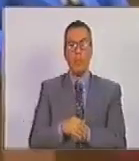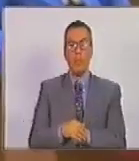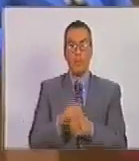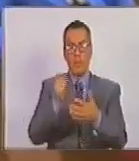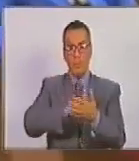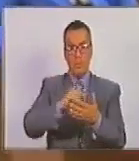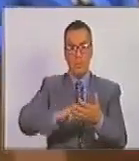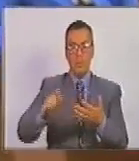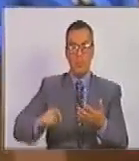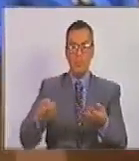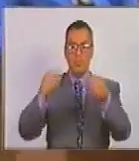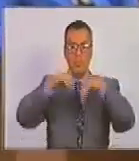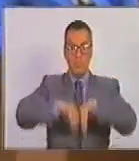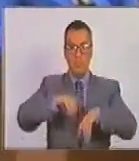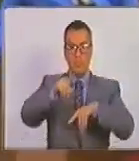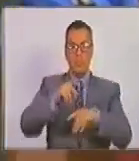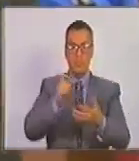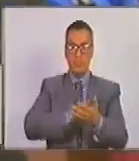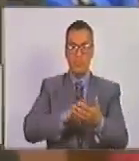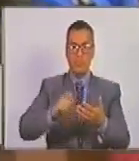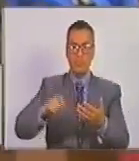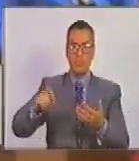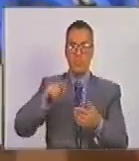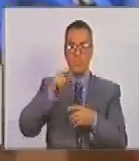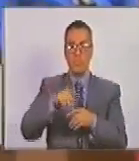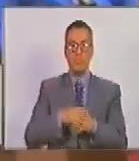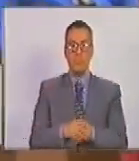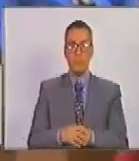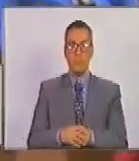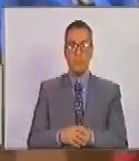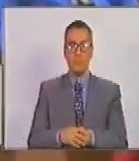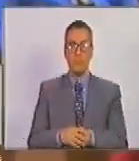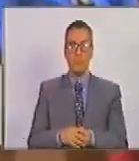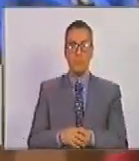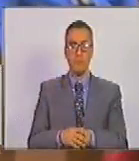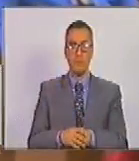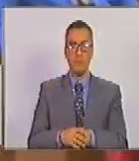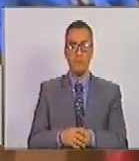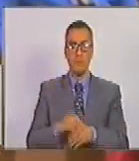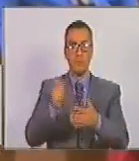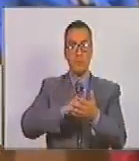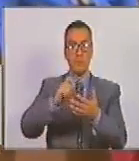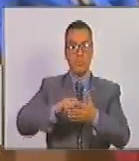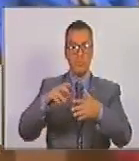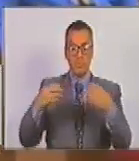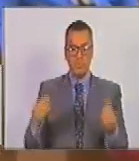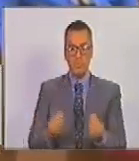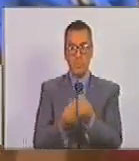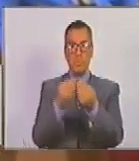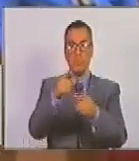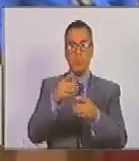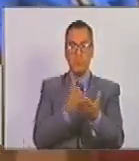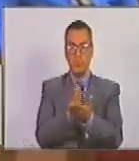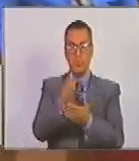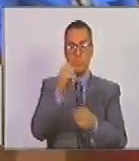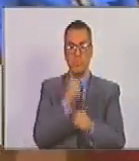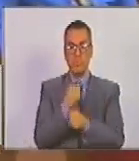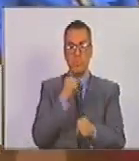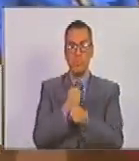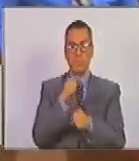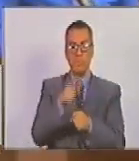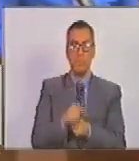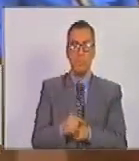la firma de este convenio, en la firma de esta firma conjunta para seguir trabajando.